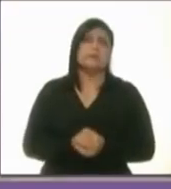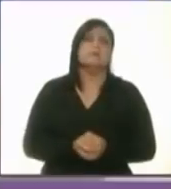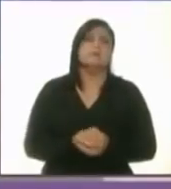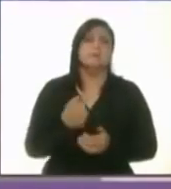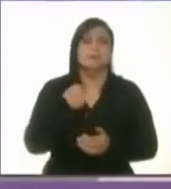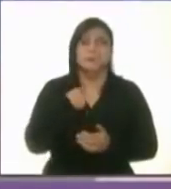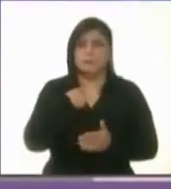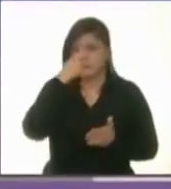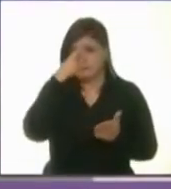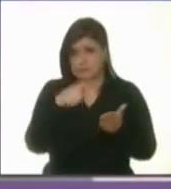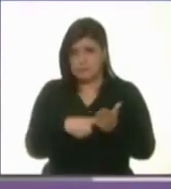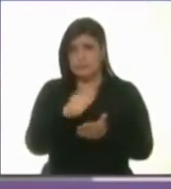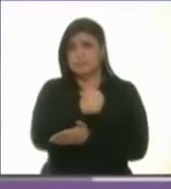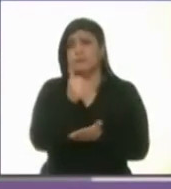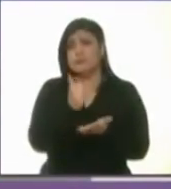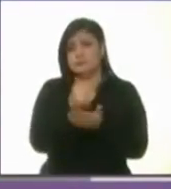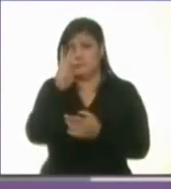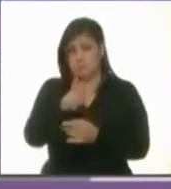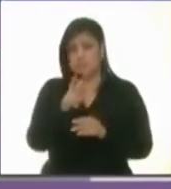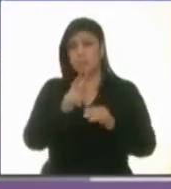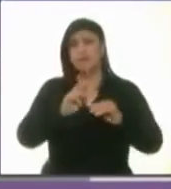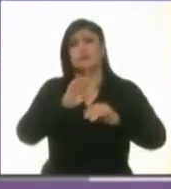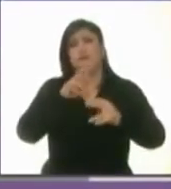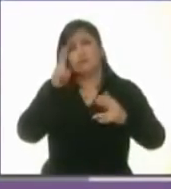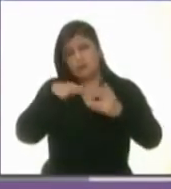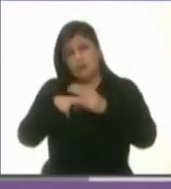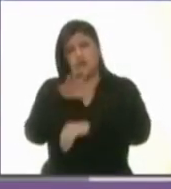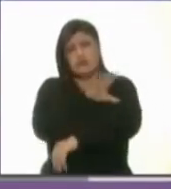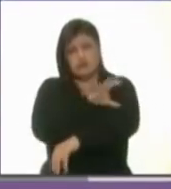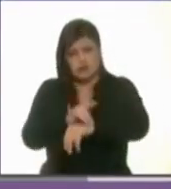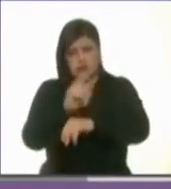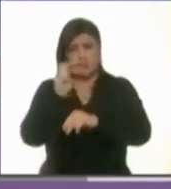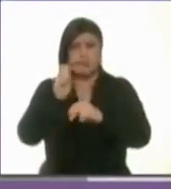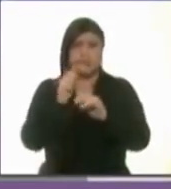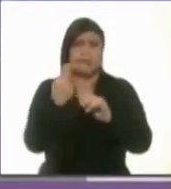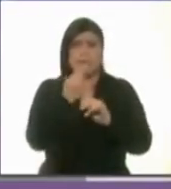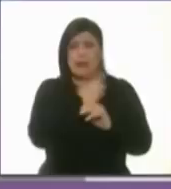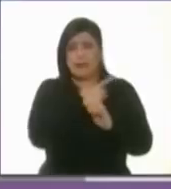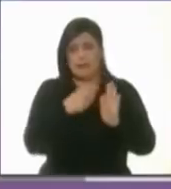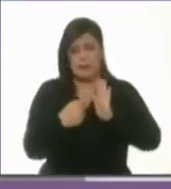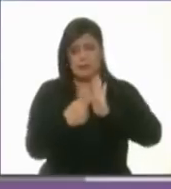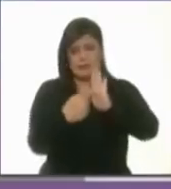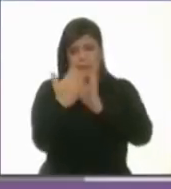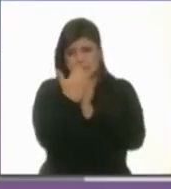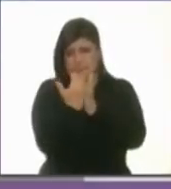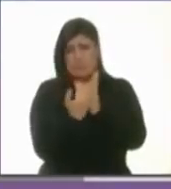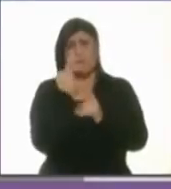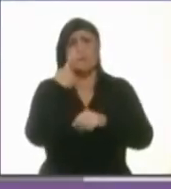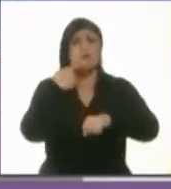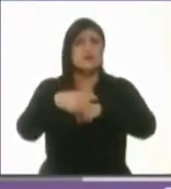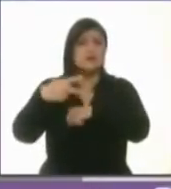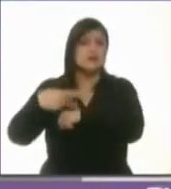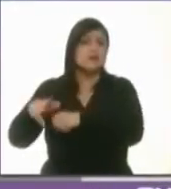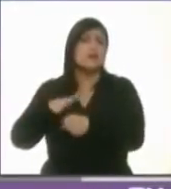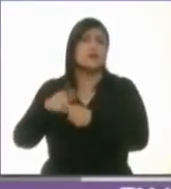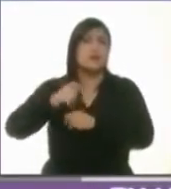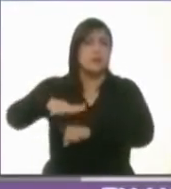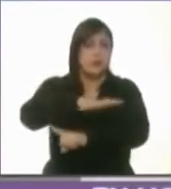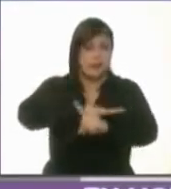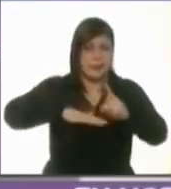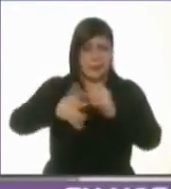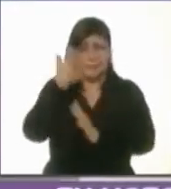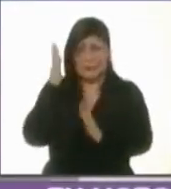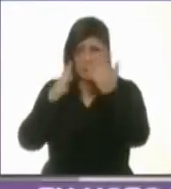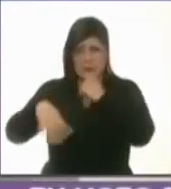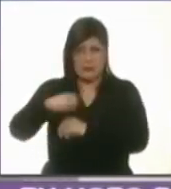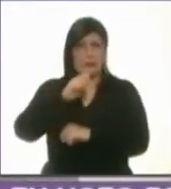creo que una ciudad transparente, un gobierno transparente tiene que informarle a los ciudadanos sobre los riesgos ambientales a los que está expuesto y